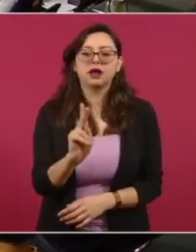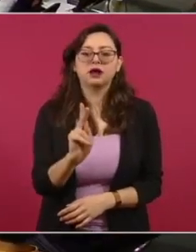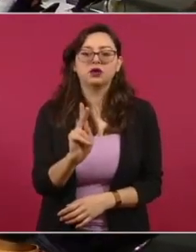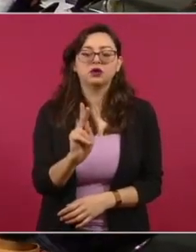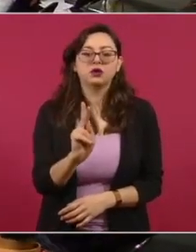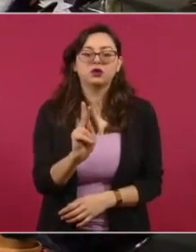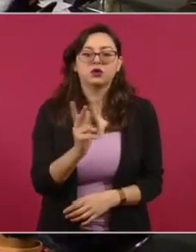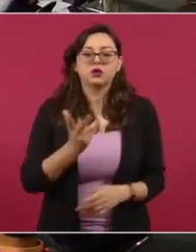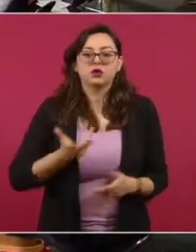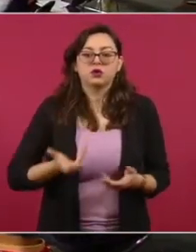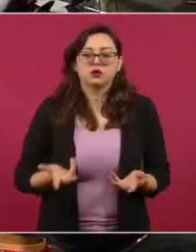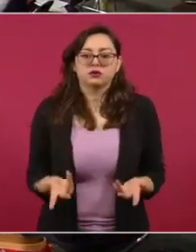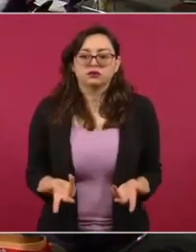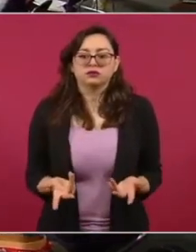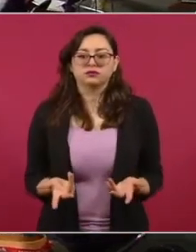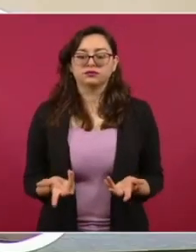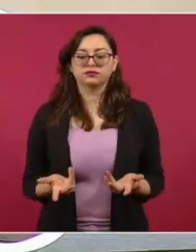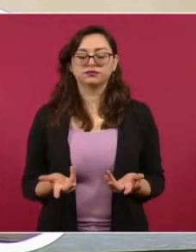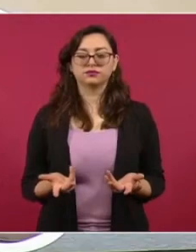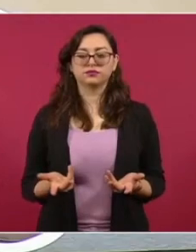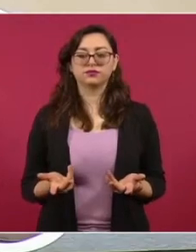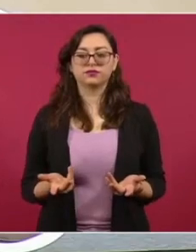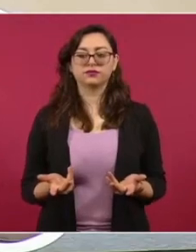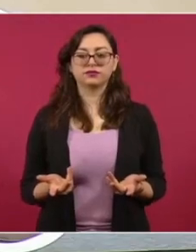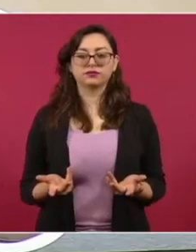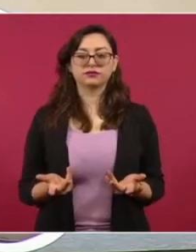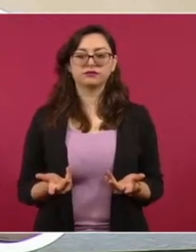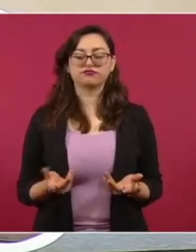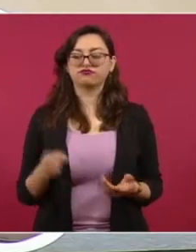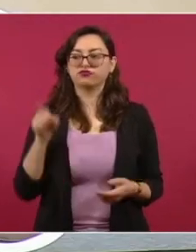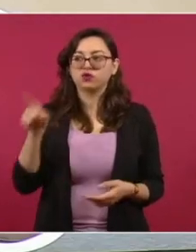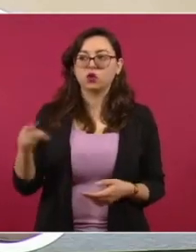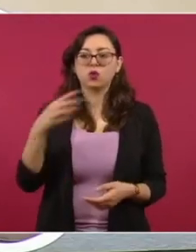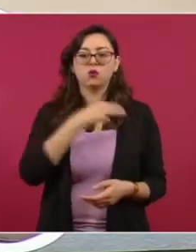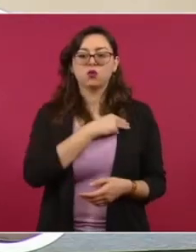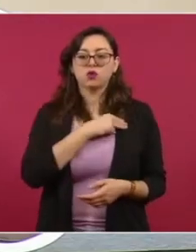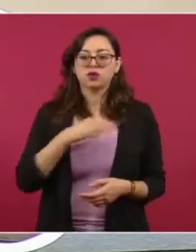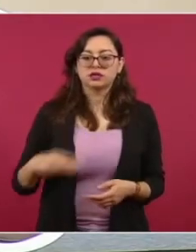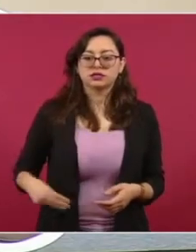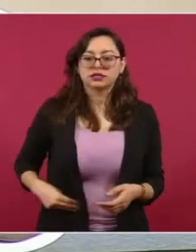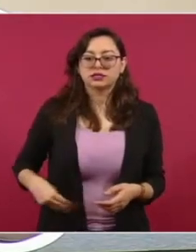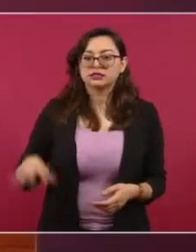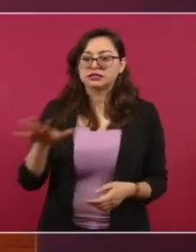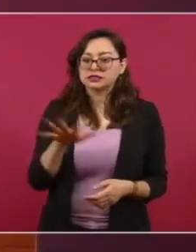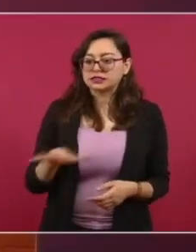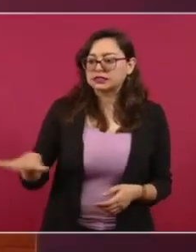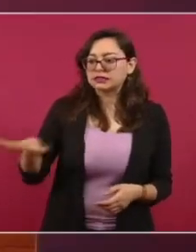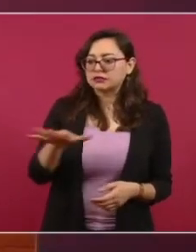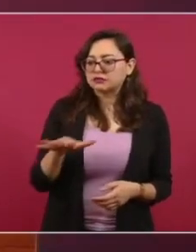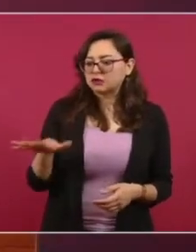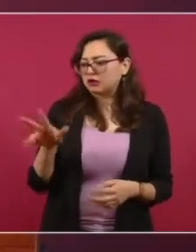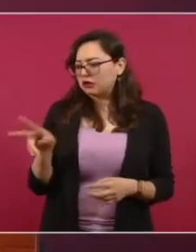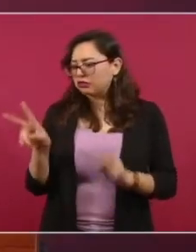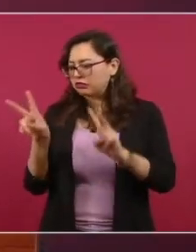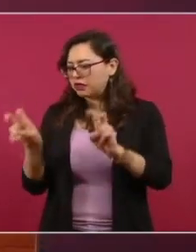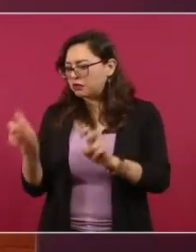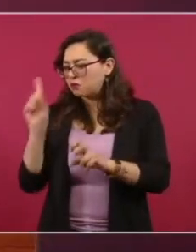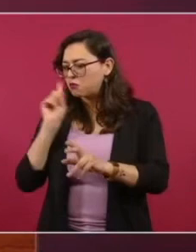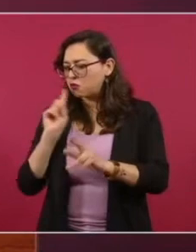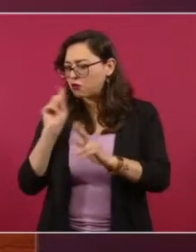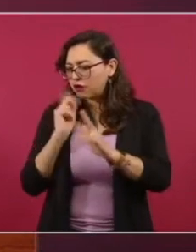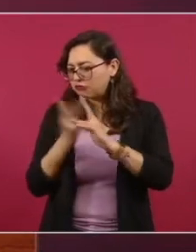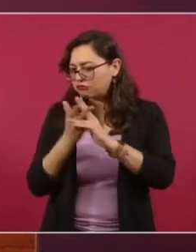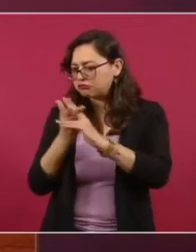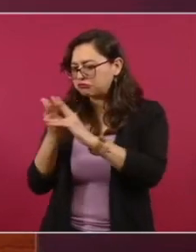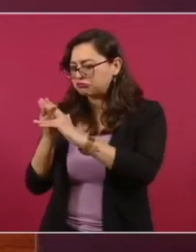donde existe más preocupación sobre un municipio, sobre el tema para la